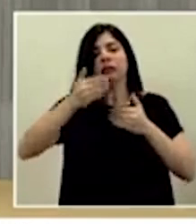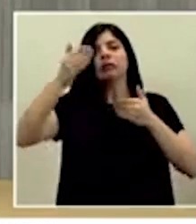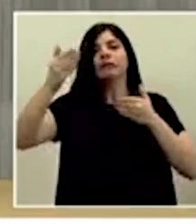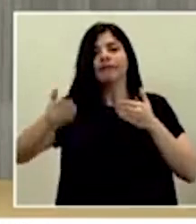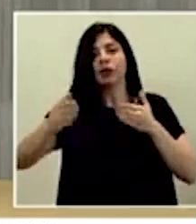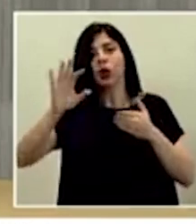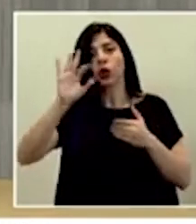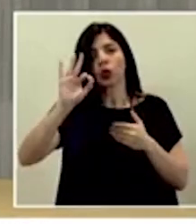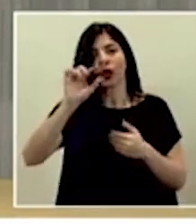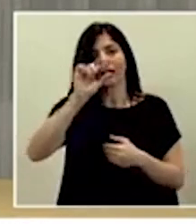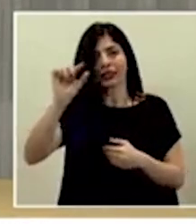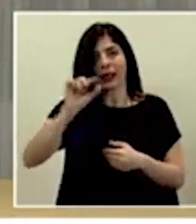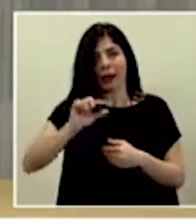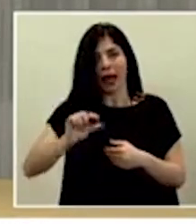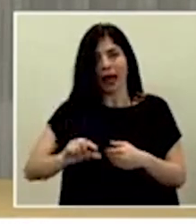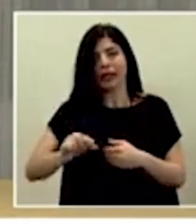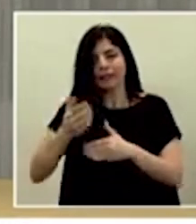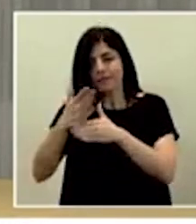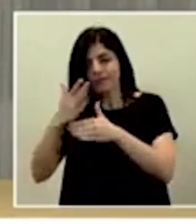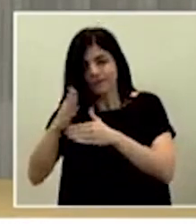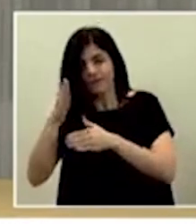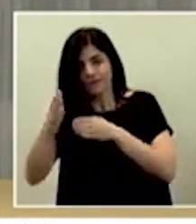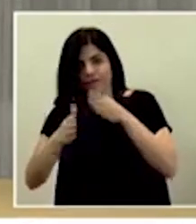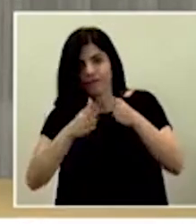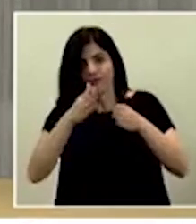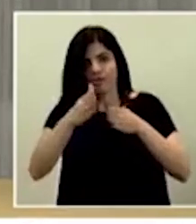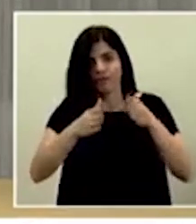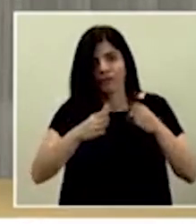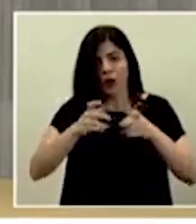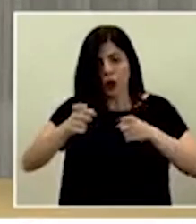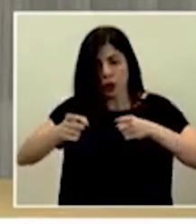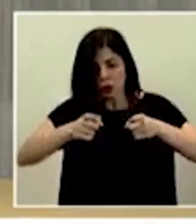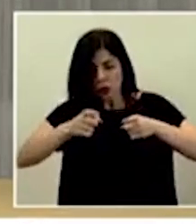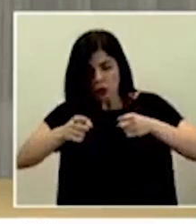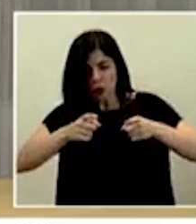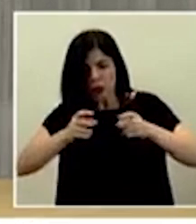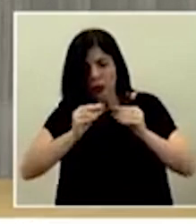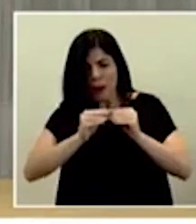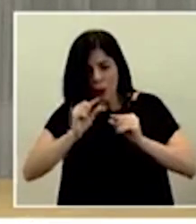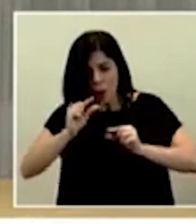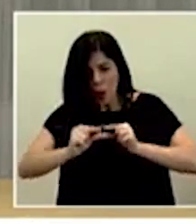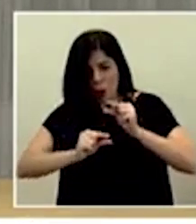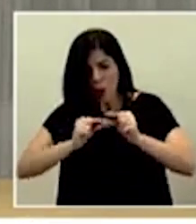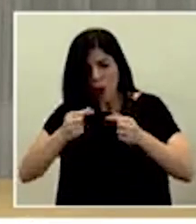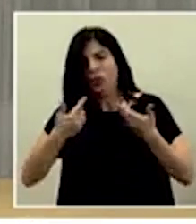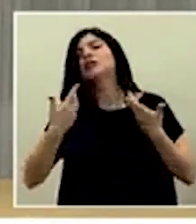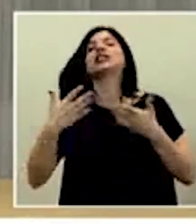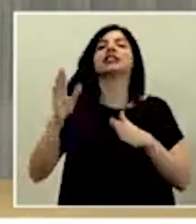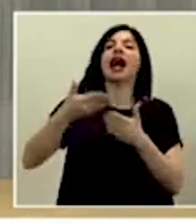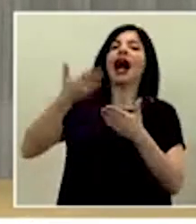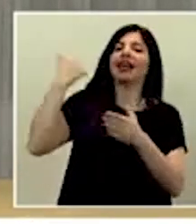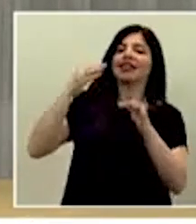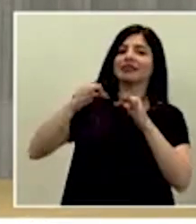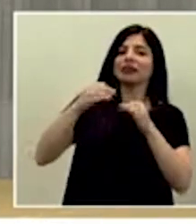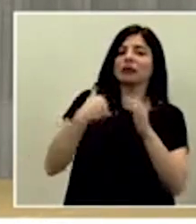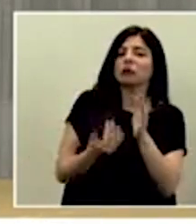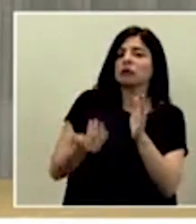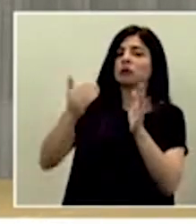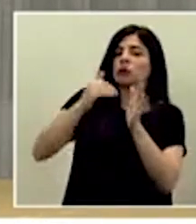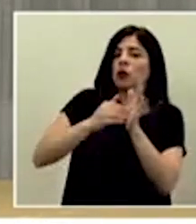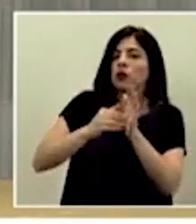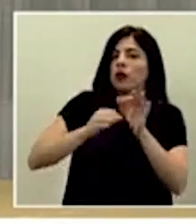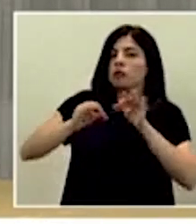nueve semanas. Y de nuevo con un esquema logístico muy gradual que hemos explicado, pero que voy a repasar